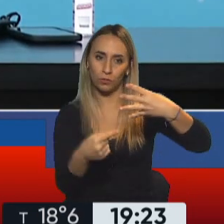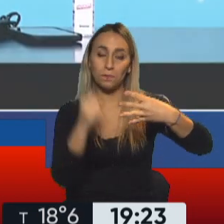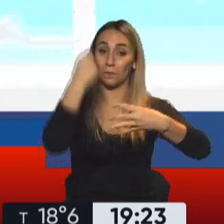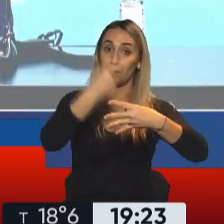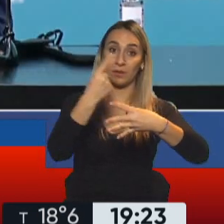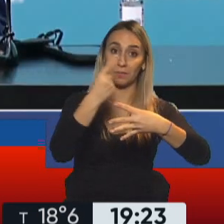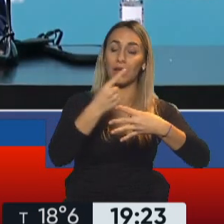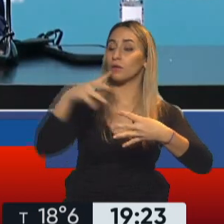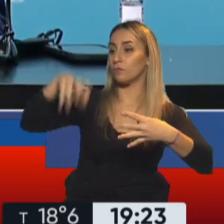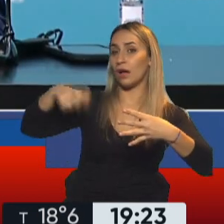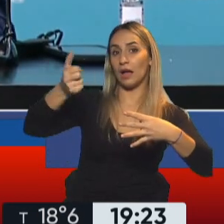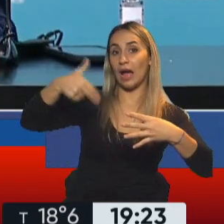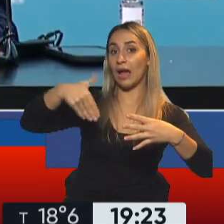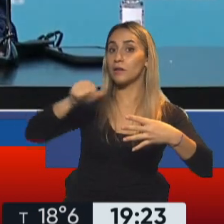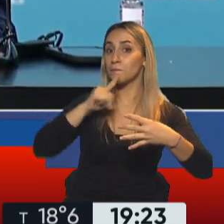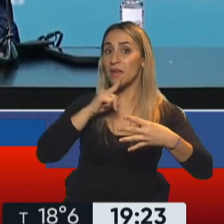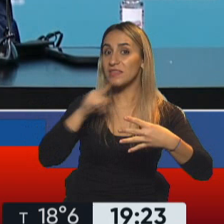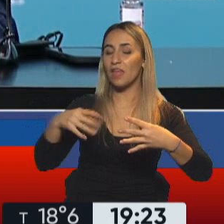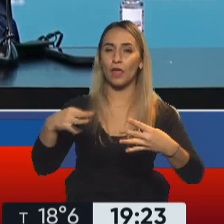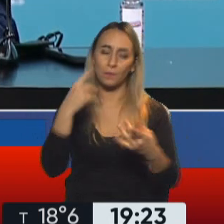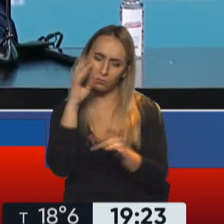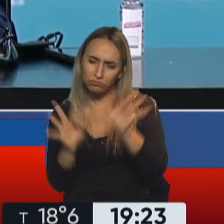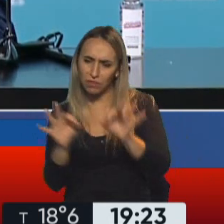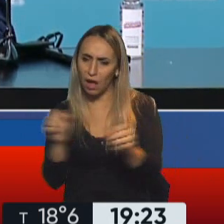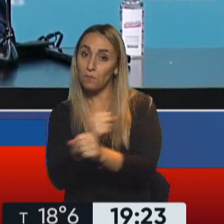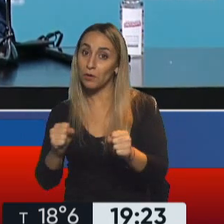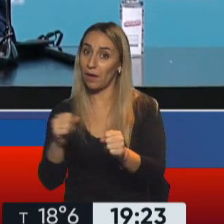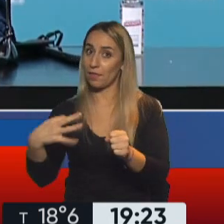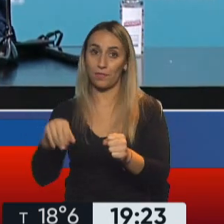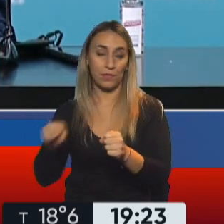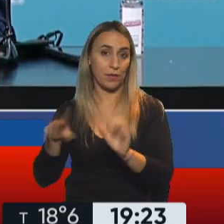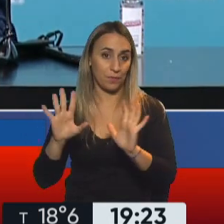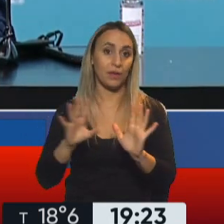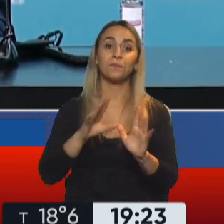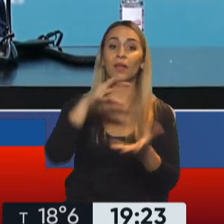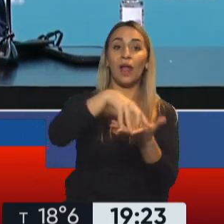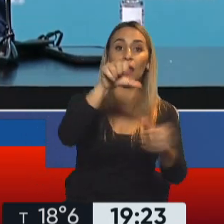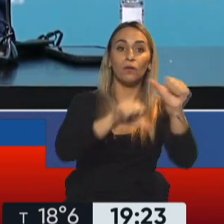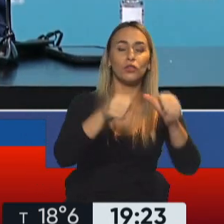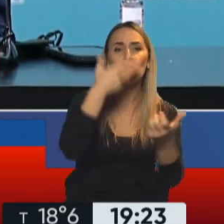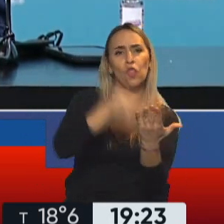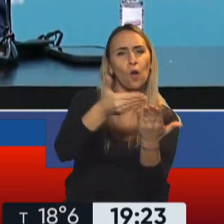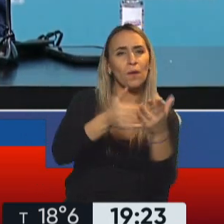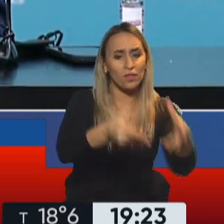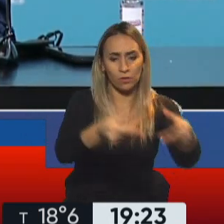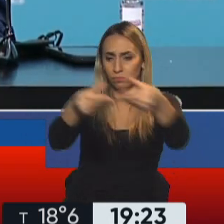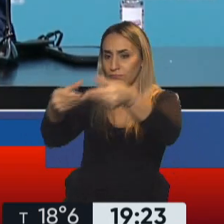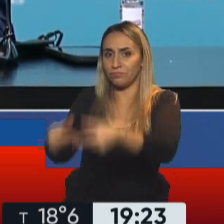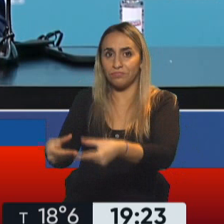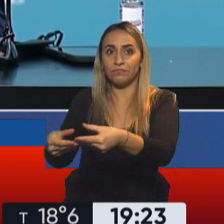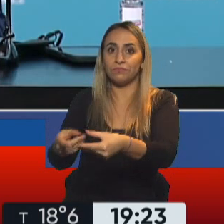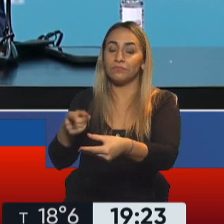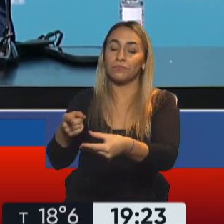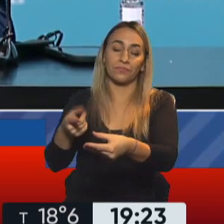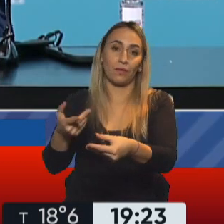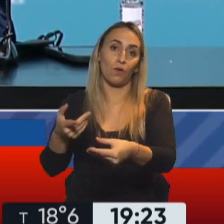apruebe en ANMAT, el laboratorio ya hace un tiempo ha entregado toda la documentación, hace unas semanas una documentación adicional que